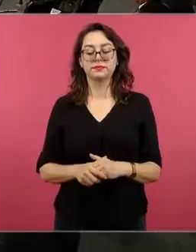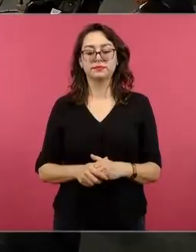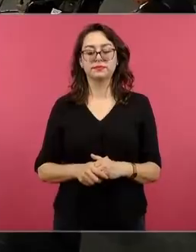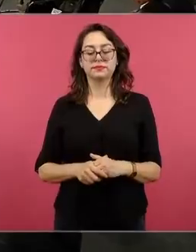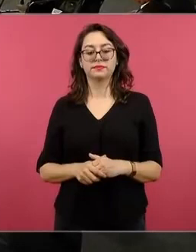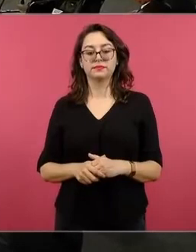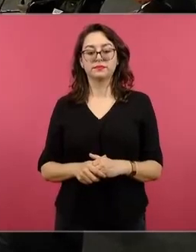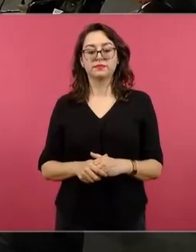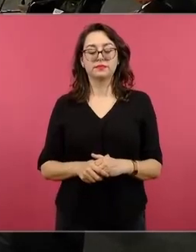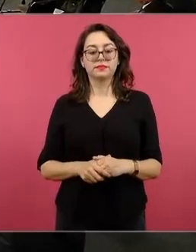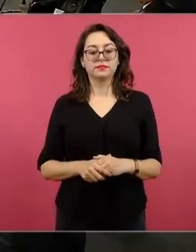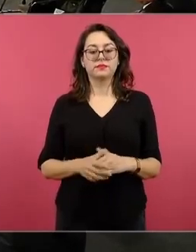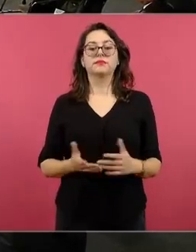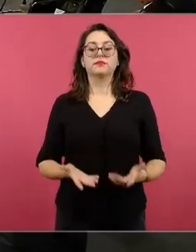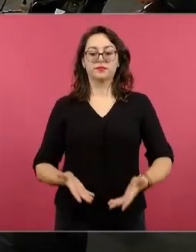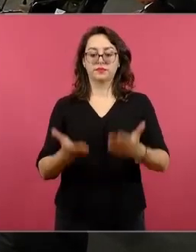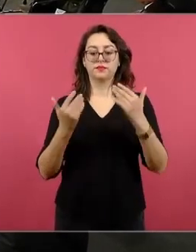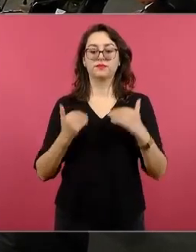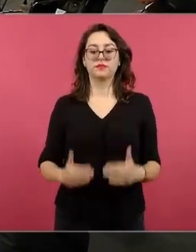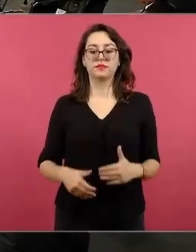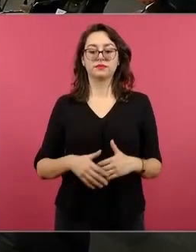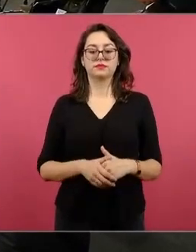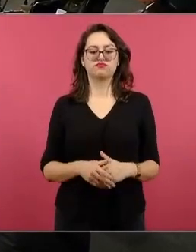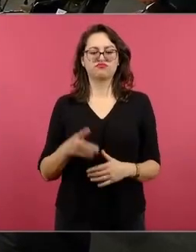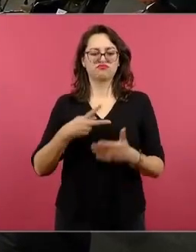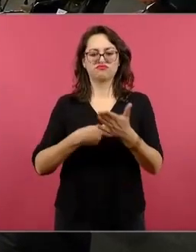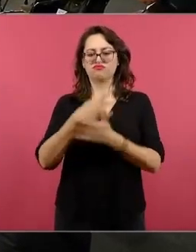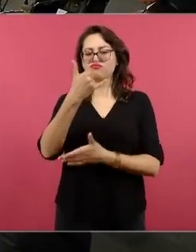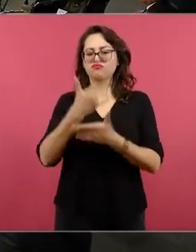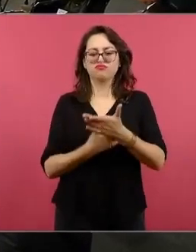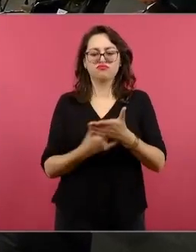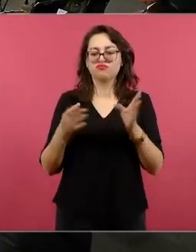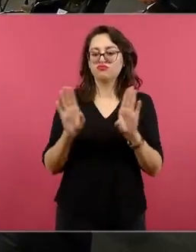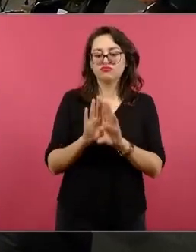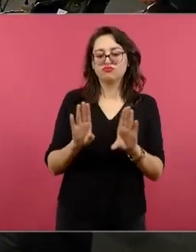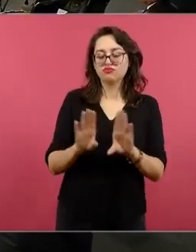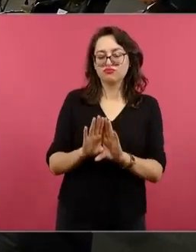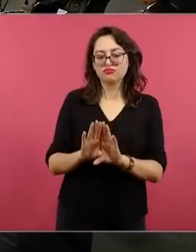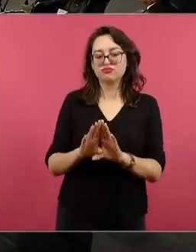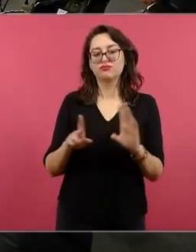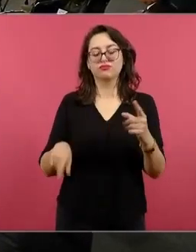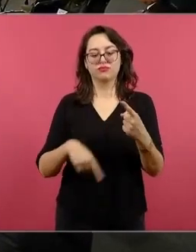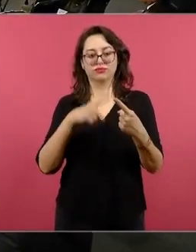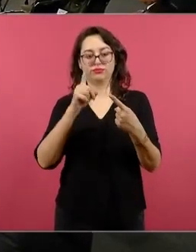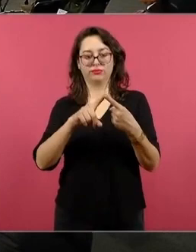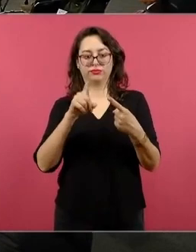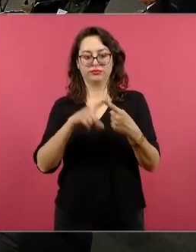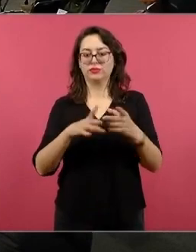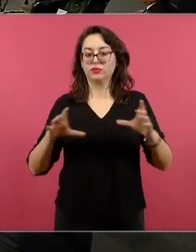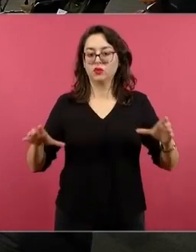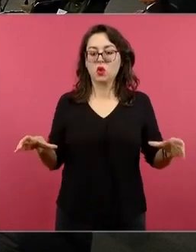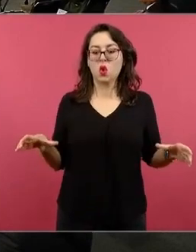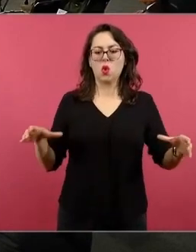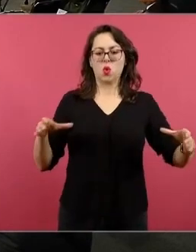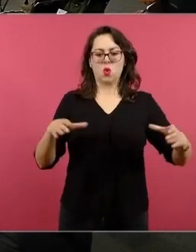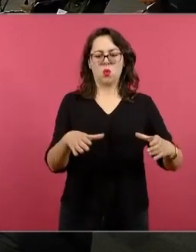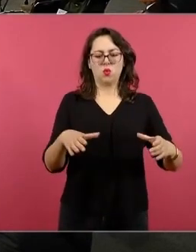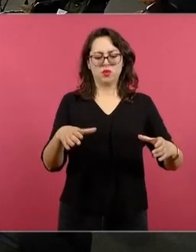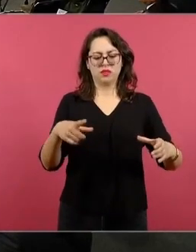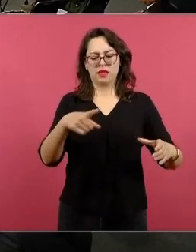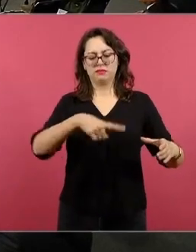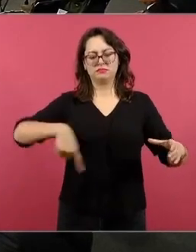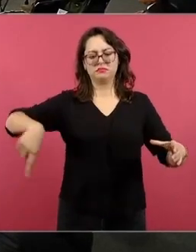Bueno, pues empezamos con este recorrido. El primer momento, ¿cuáles son los saberes de nuestra comunidad? En este